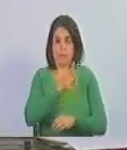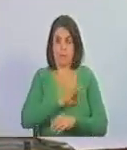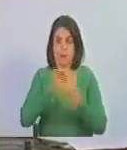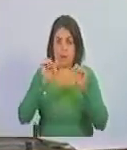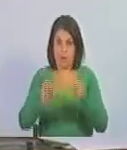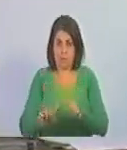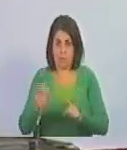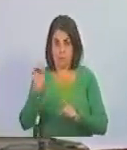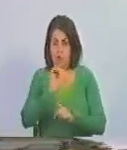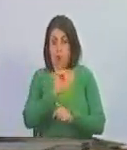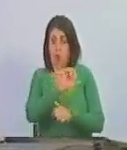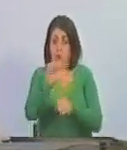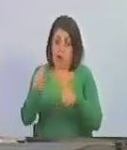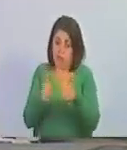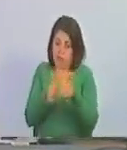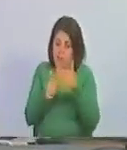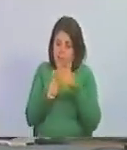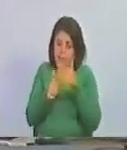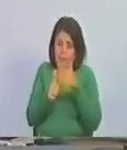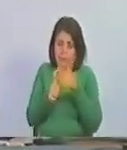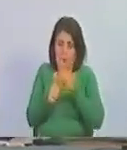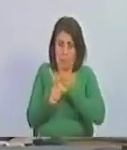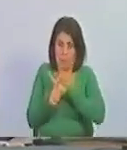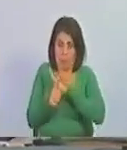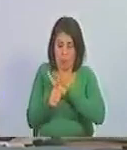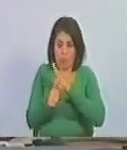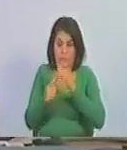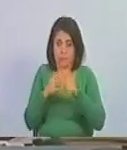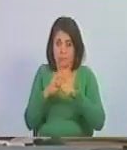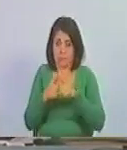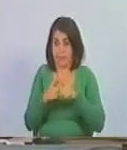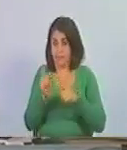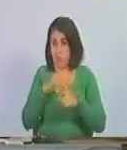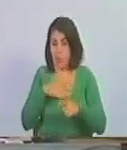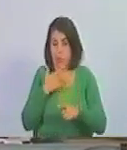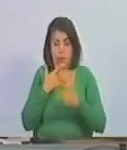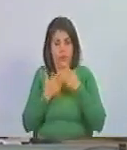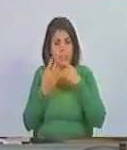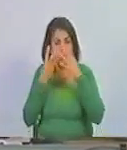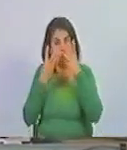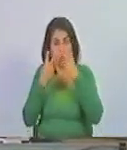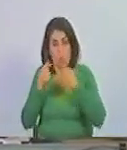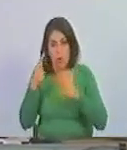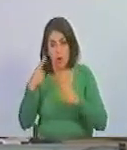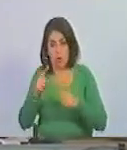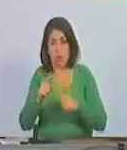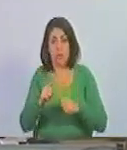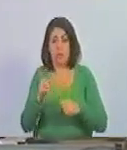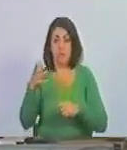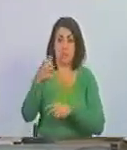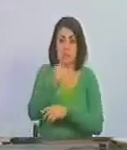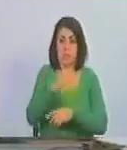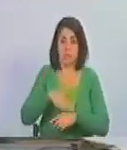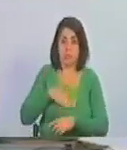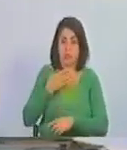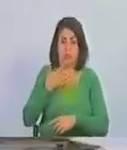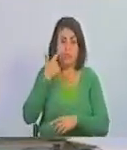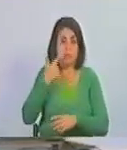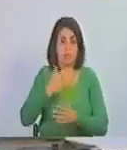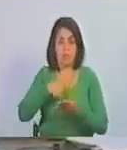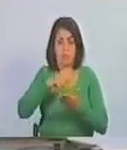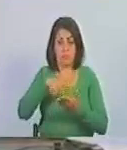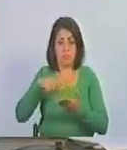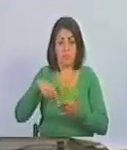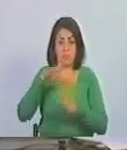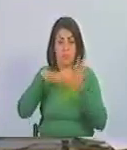o susta esta perro nos quedaríamos cortos porque difícilmente alcanzaría la cifra de